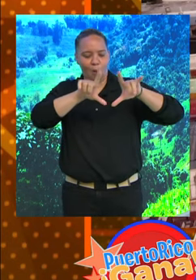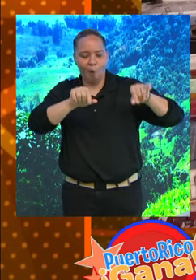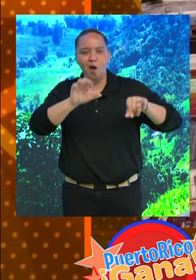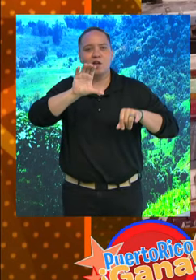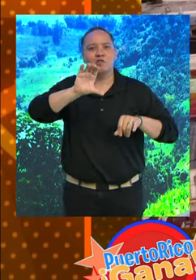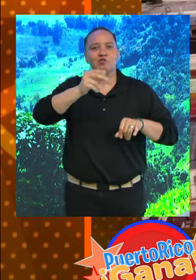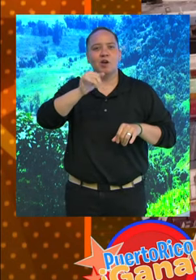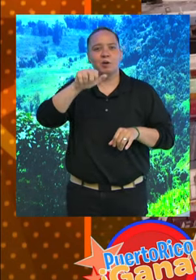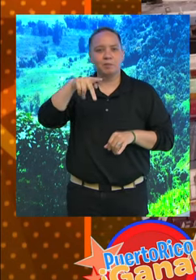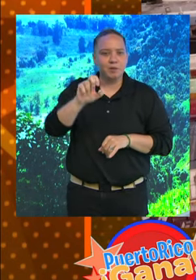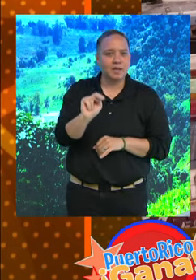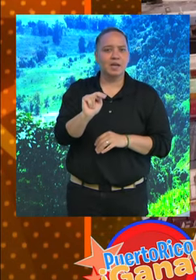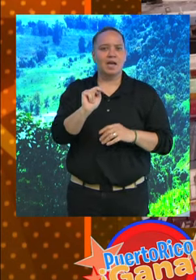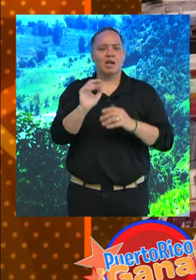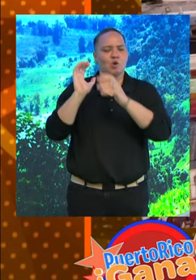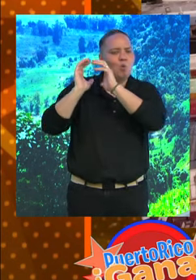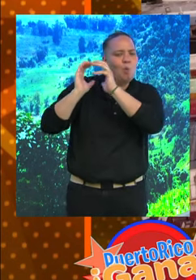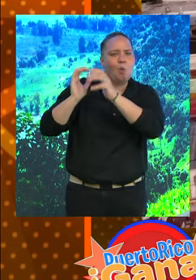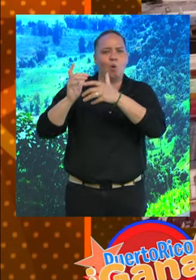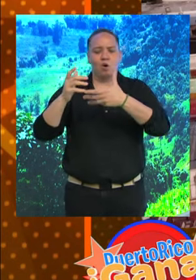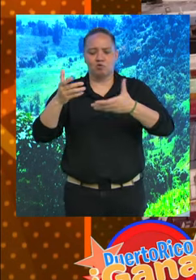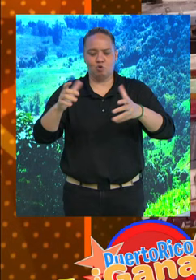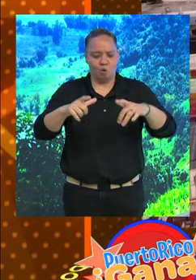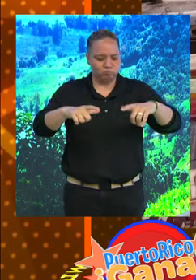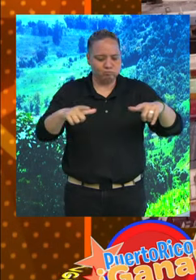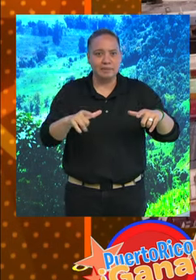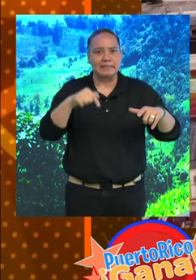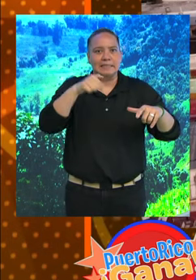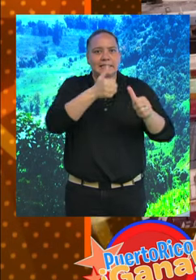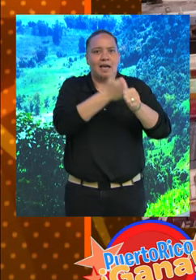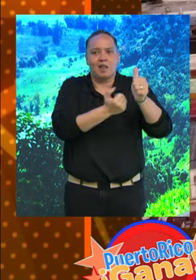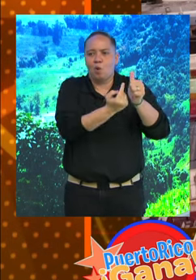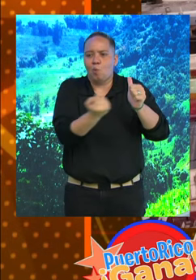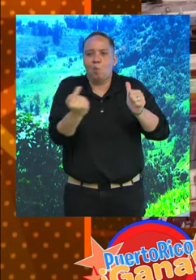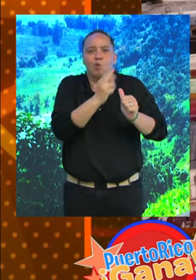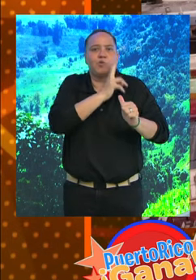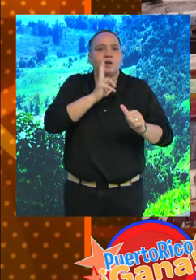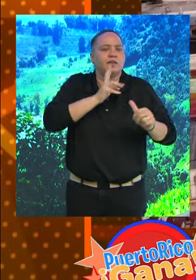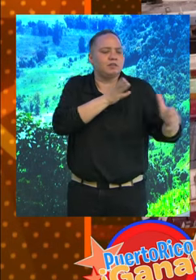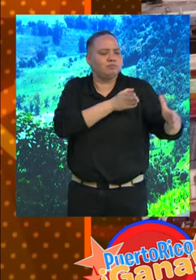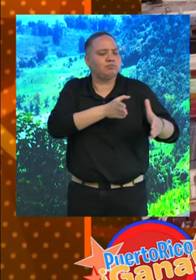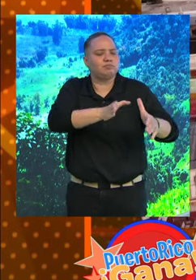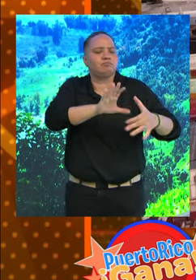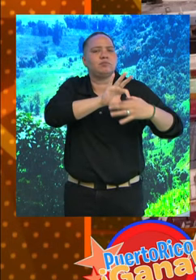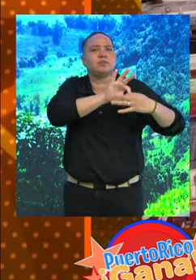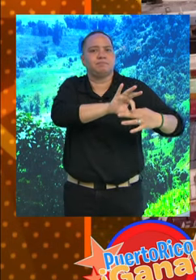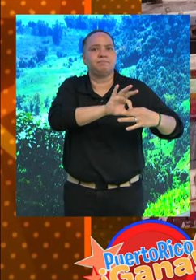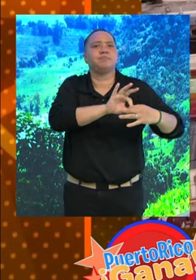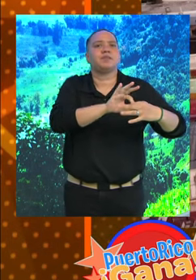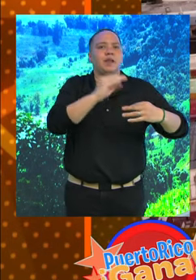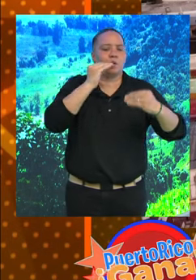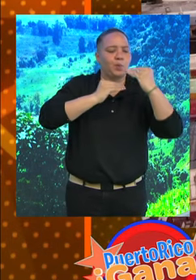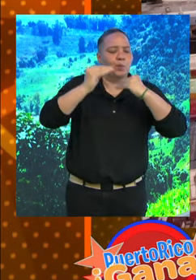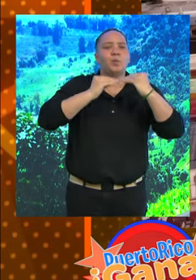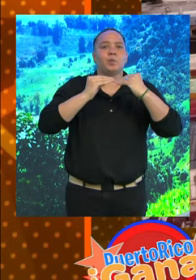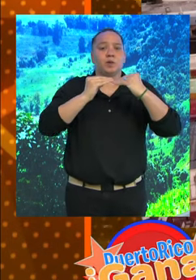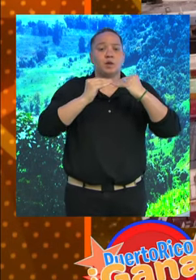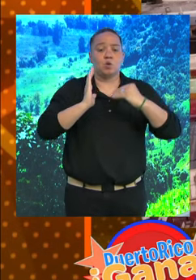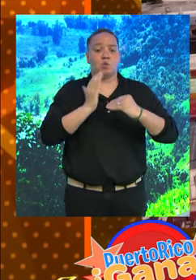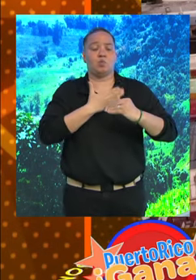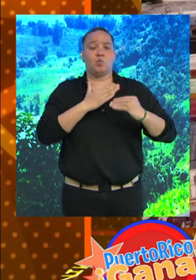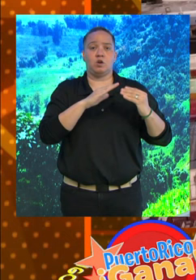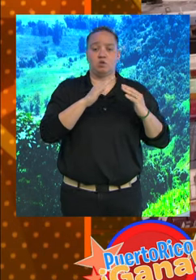chapín, esas arepas de coco, esos platos que cada uno de esos comerciantes forma parte de la ruta gastronómica de nuestro pueblo.